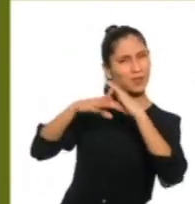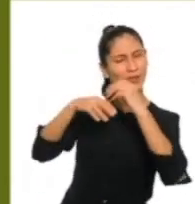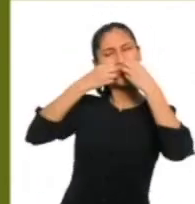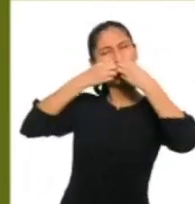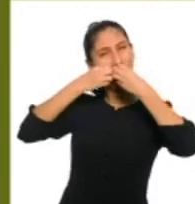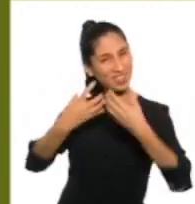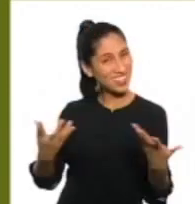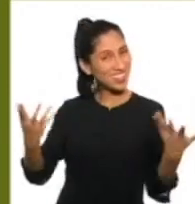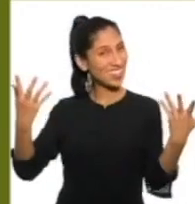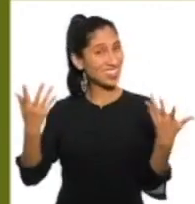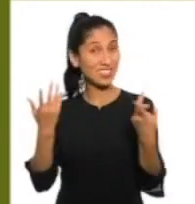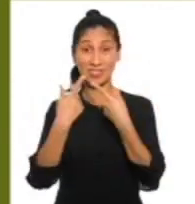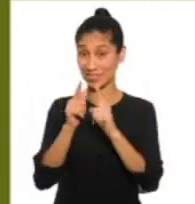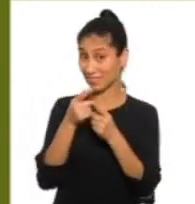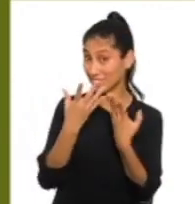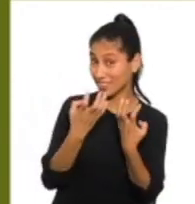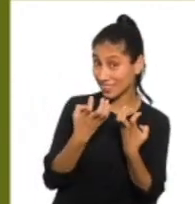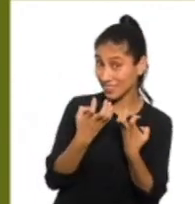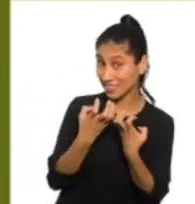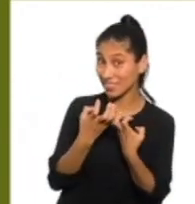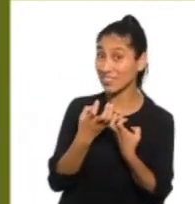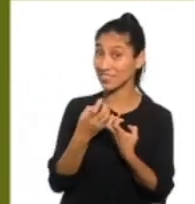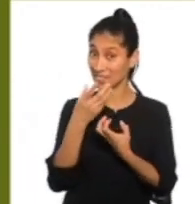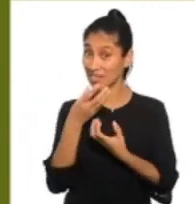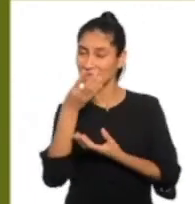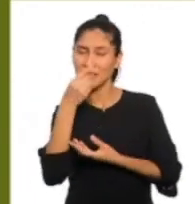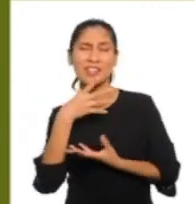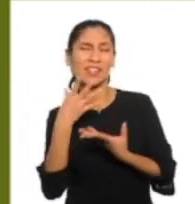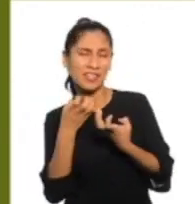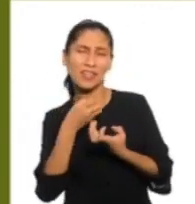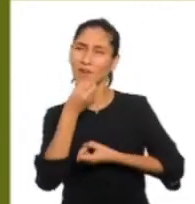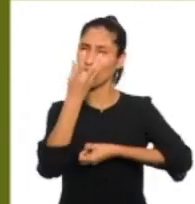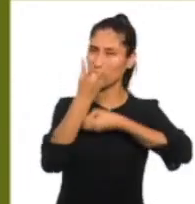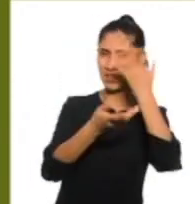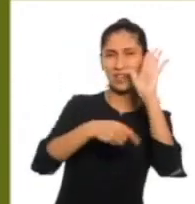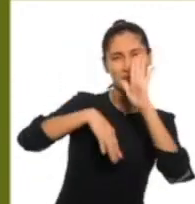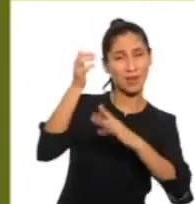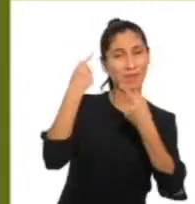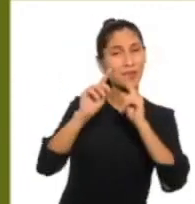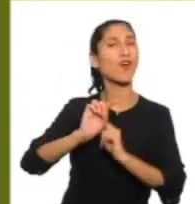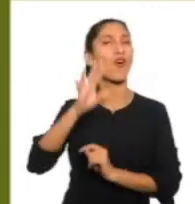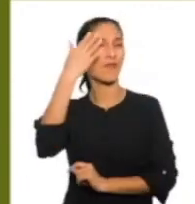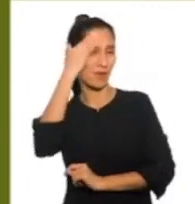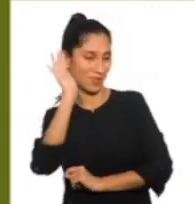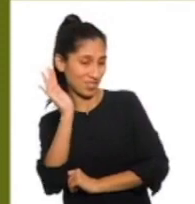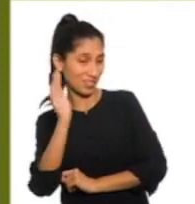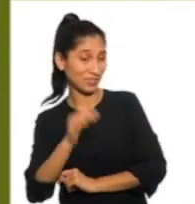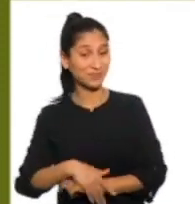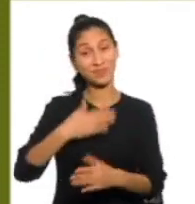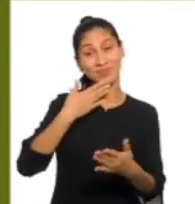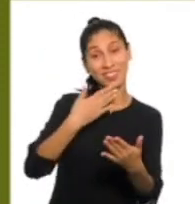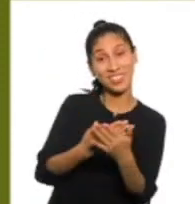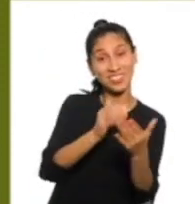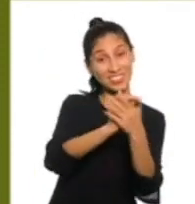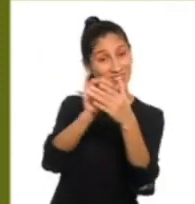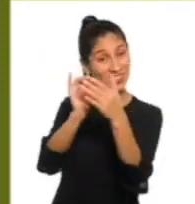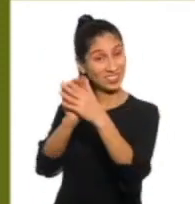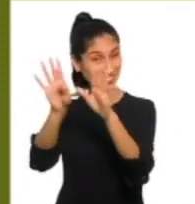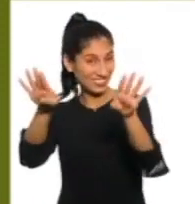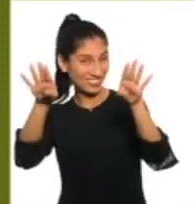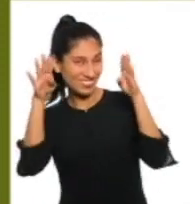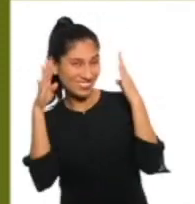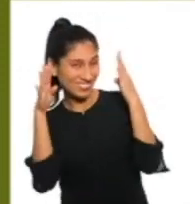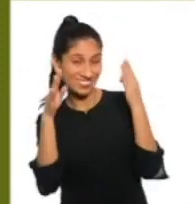bonitas. Me gustaría contarles más. Pero eso será otro día. Gracias amiguitos por